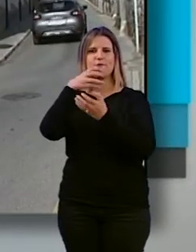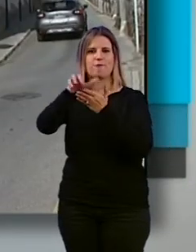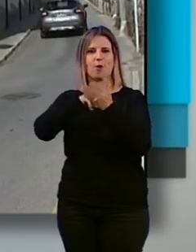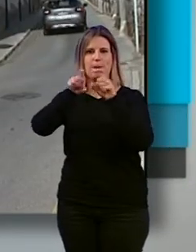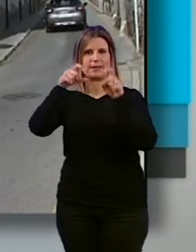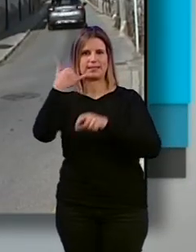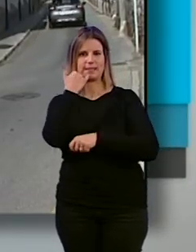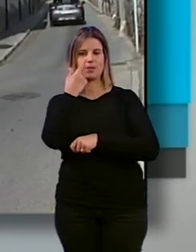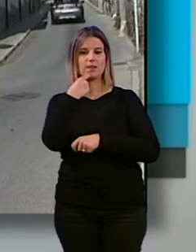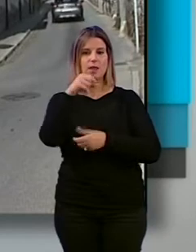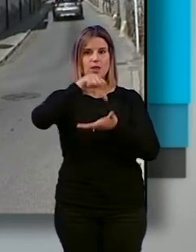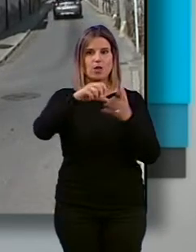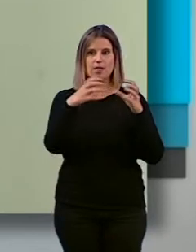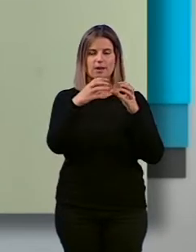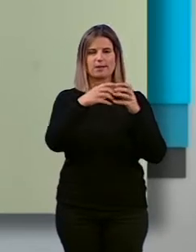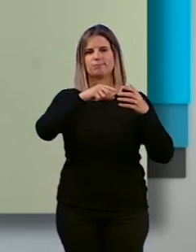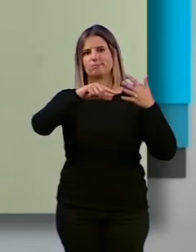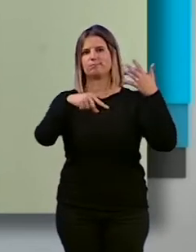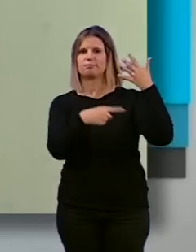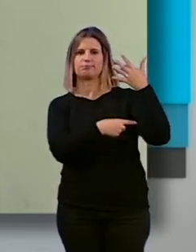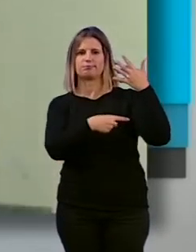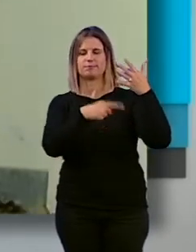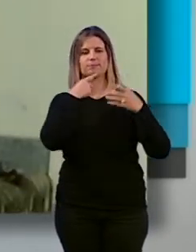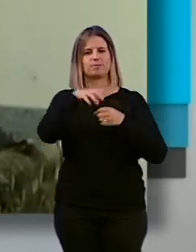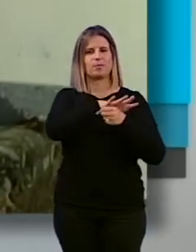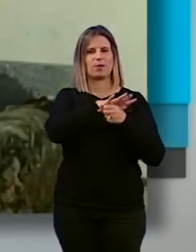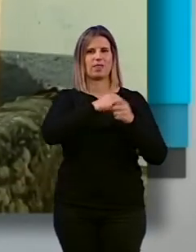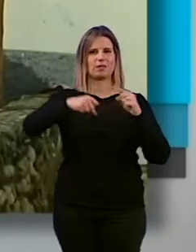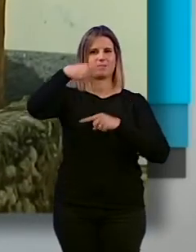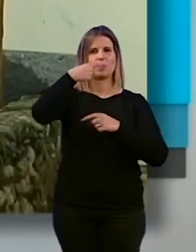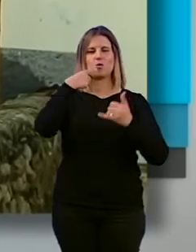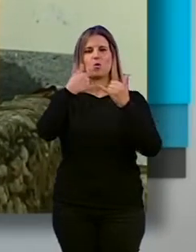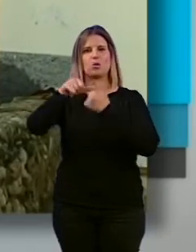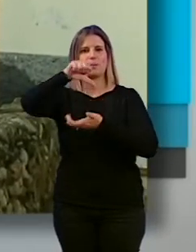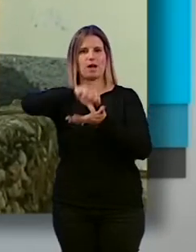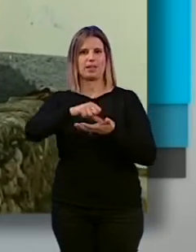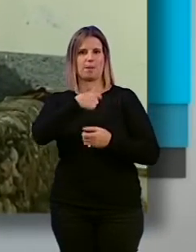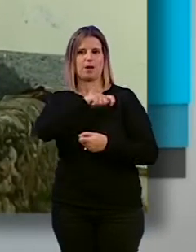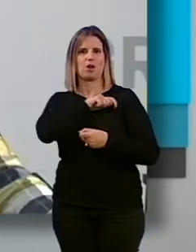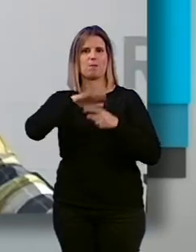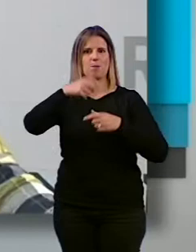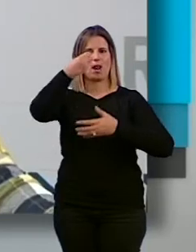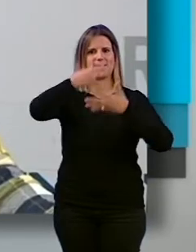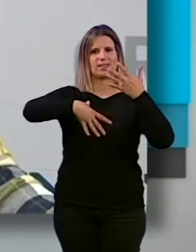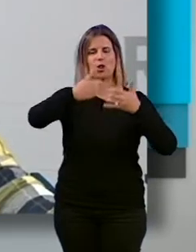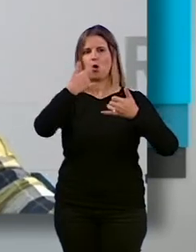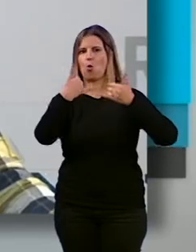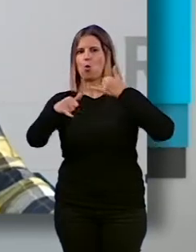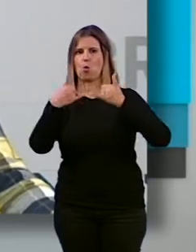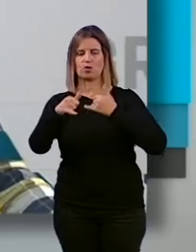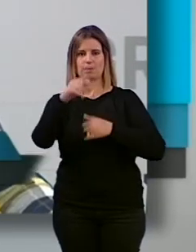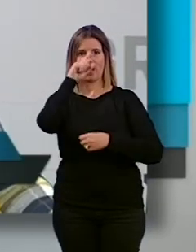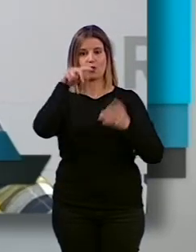asegurado que nuestra ciudad está por detrás de muchos municipios de la provincia y es la última capital española en el ranking. En el año 2020,